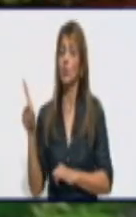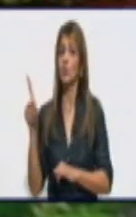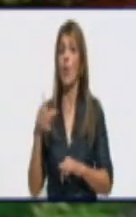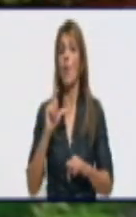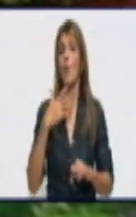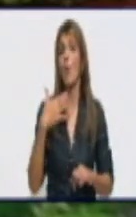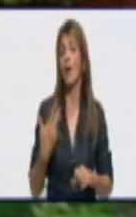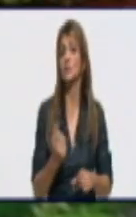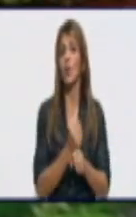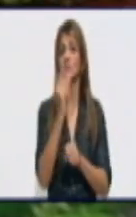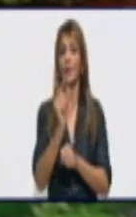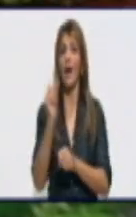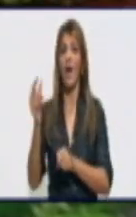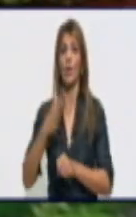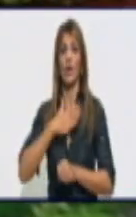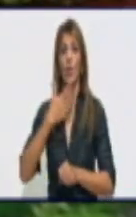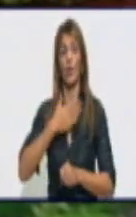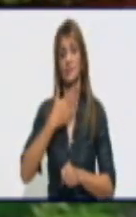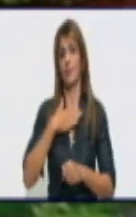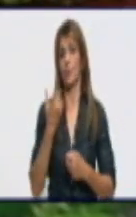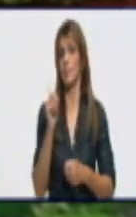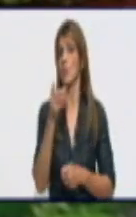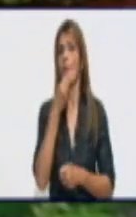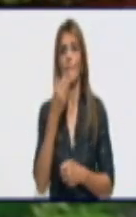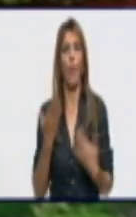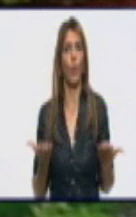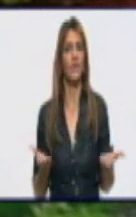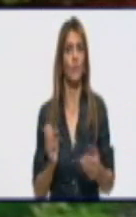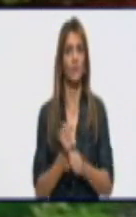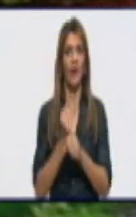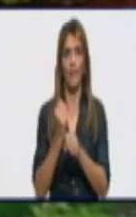trabajadores por cuenta propia apenas han podido trabajar.